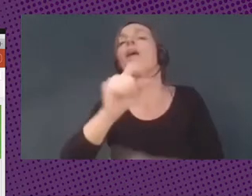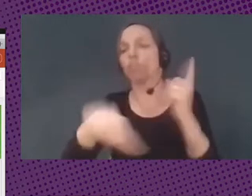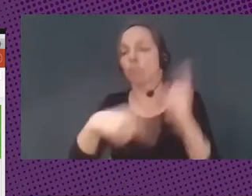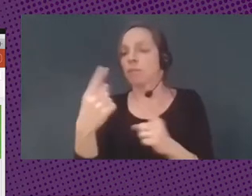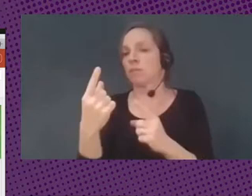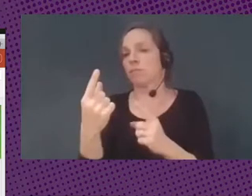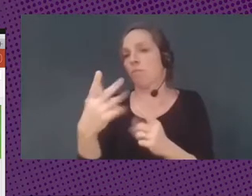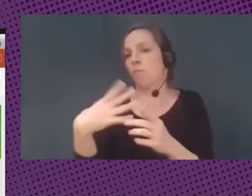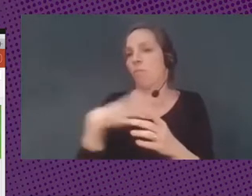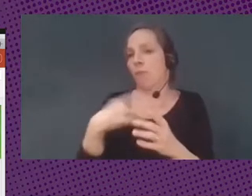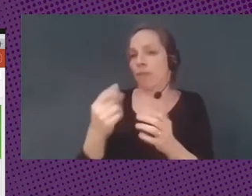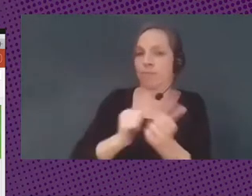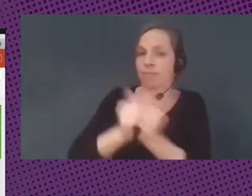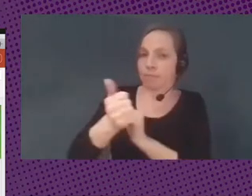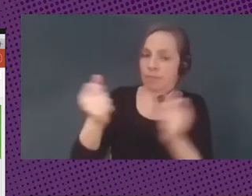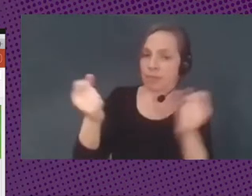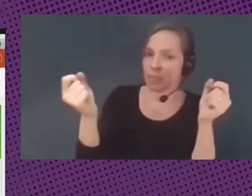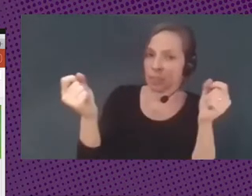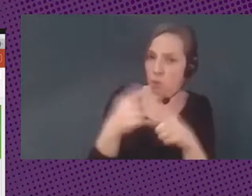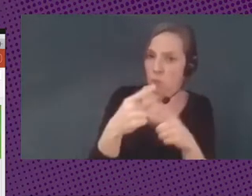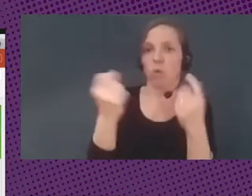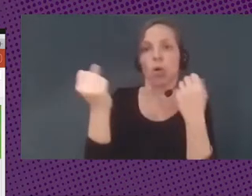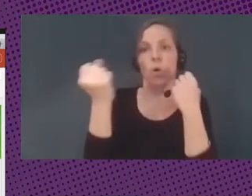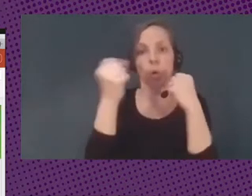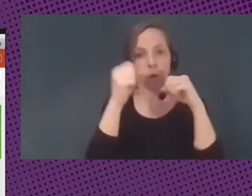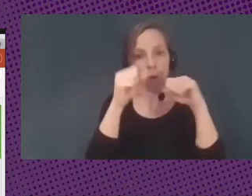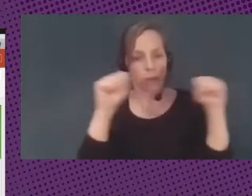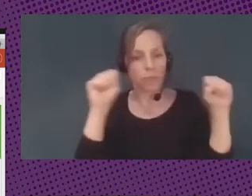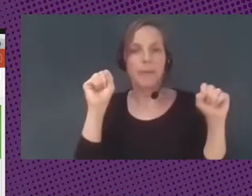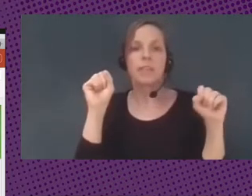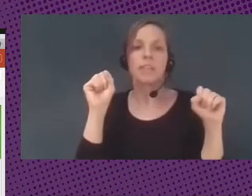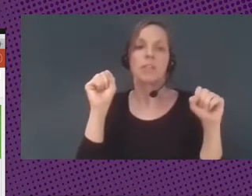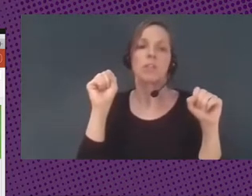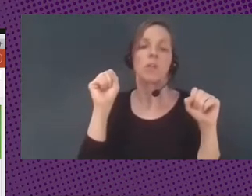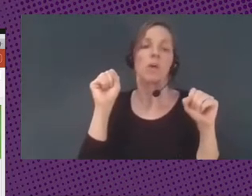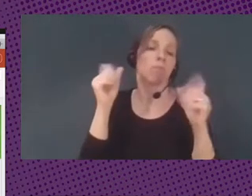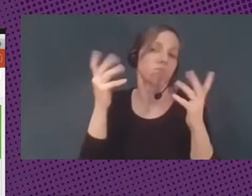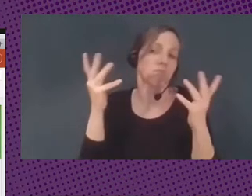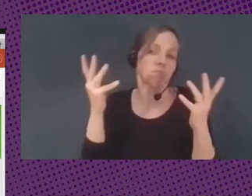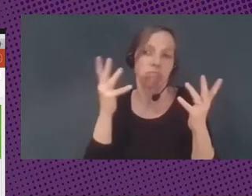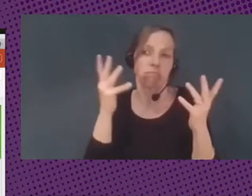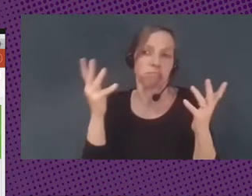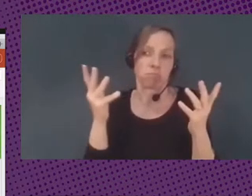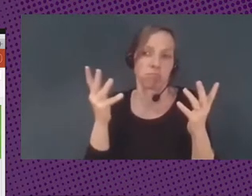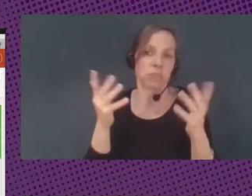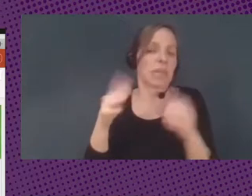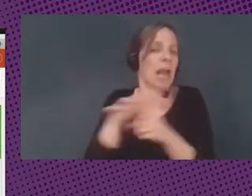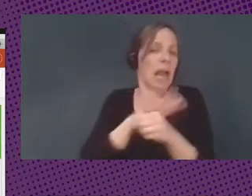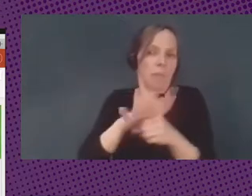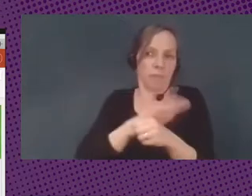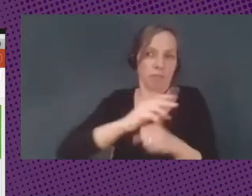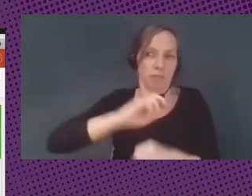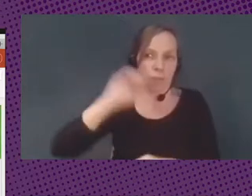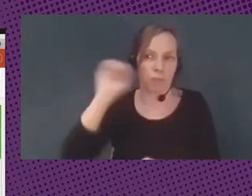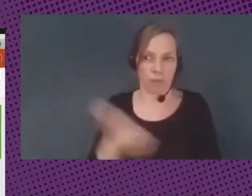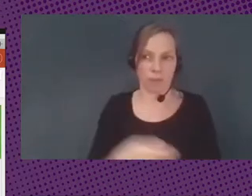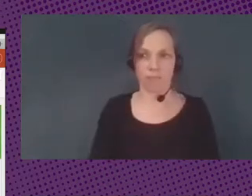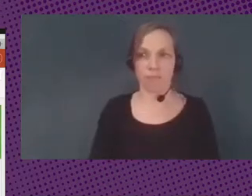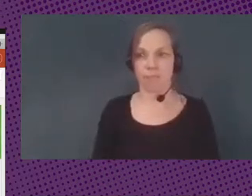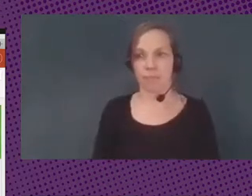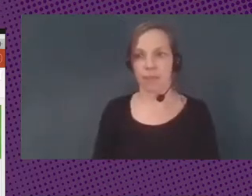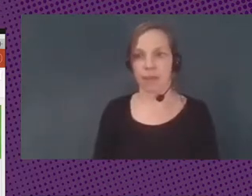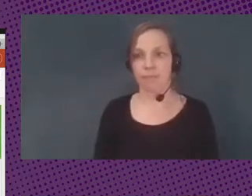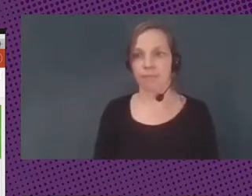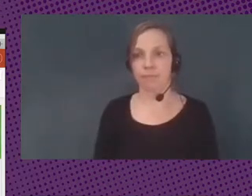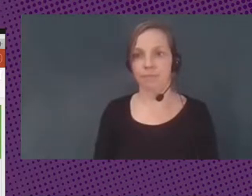de seguros, comportamiento y cada vez más entran en nuevos ámbitos. Entonces, ¿qué quiero